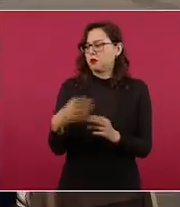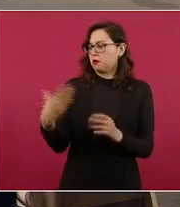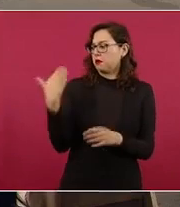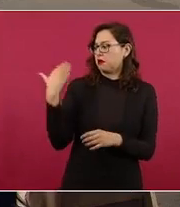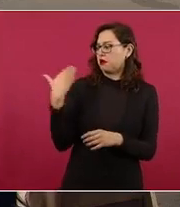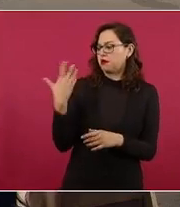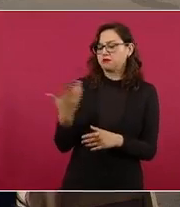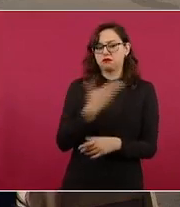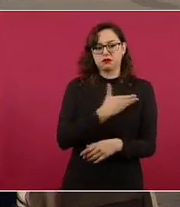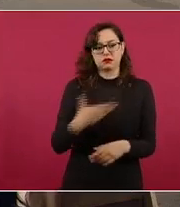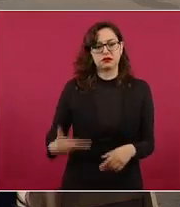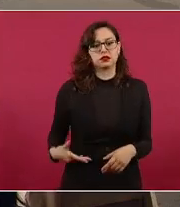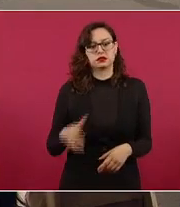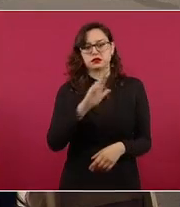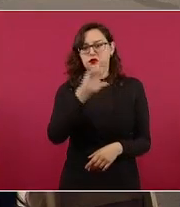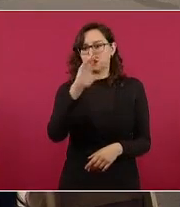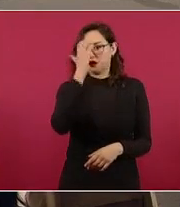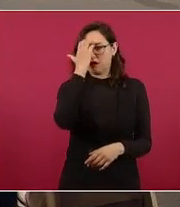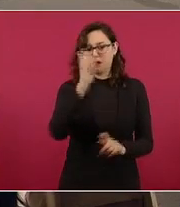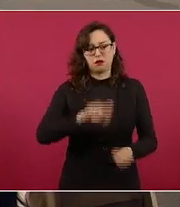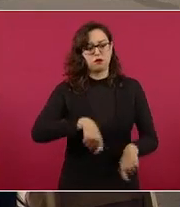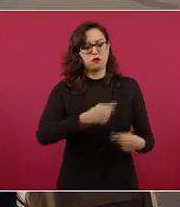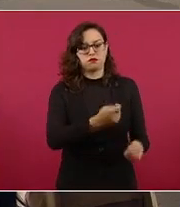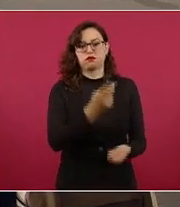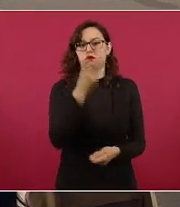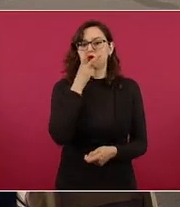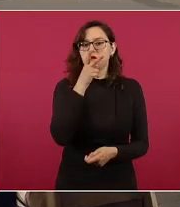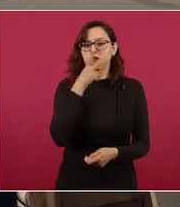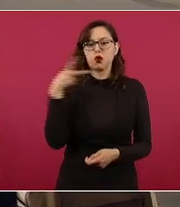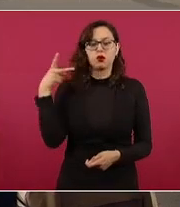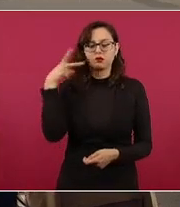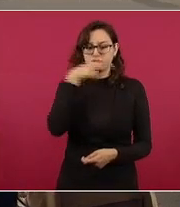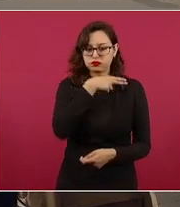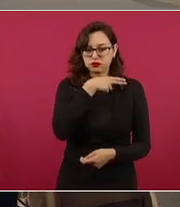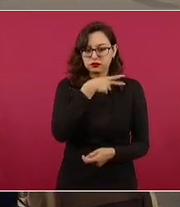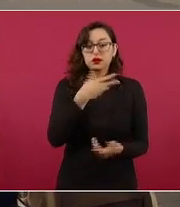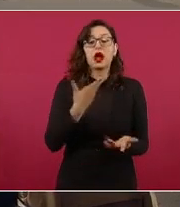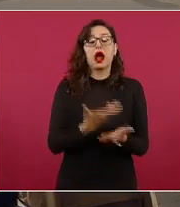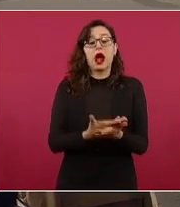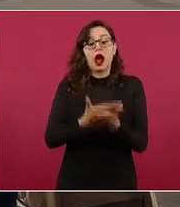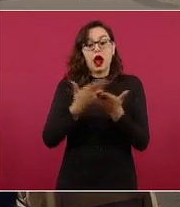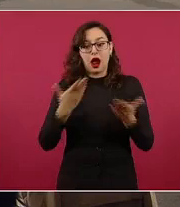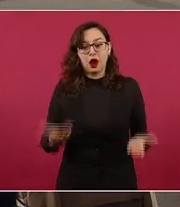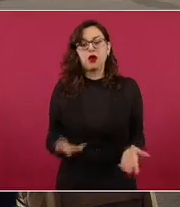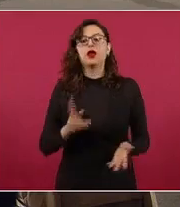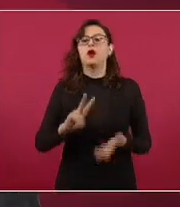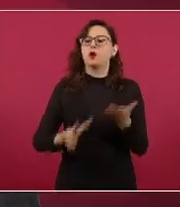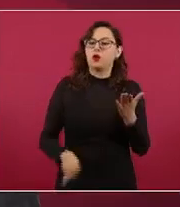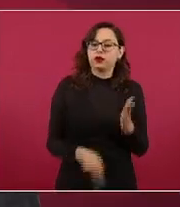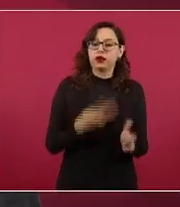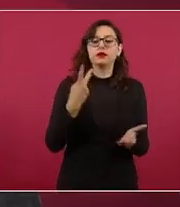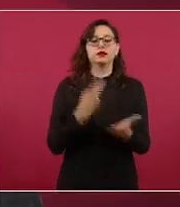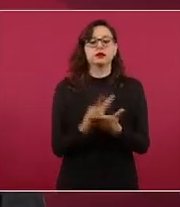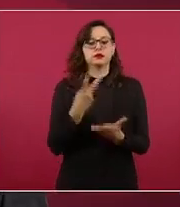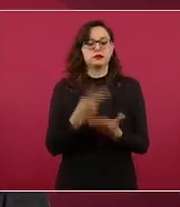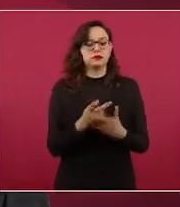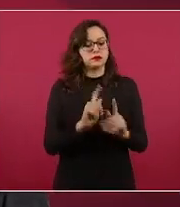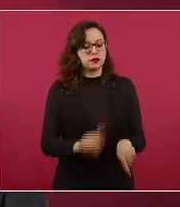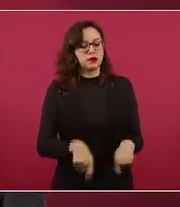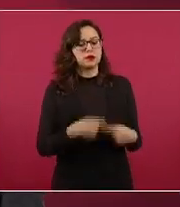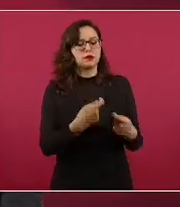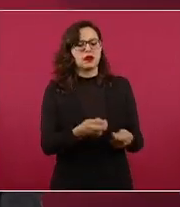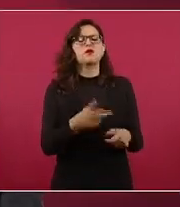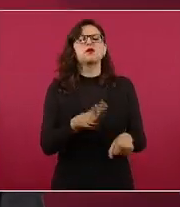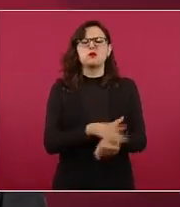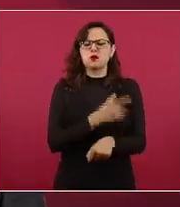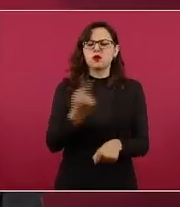En esta ocasión, el reconocimiento es por los logros en aumentar la donación altruista de sangre. Esto ha